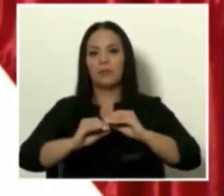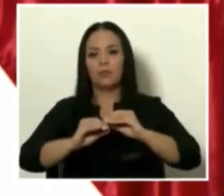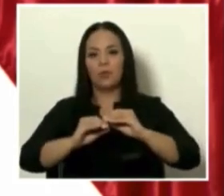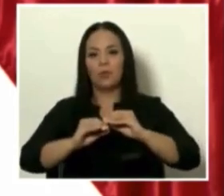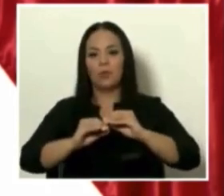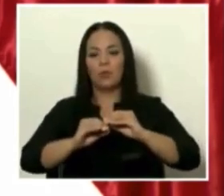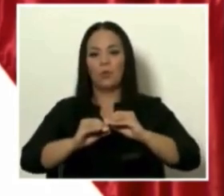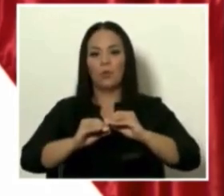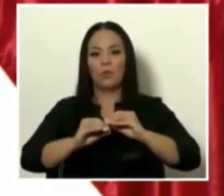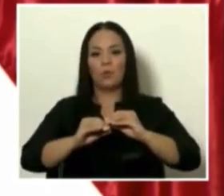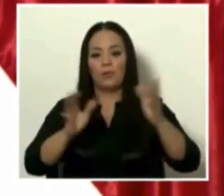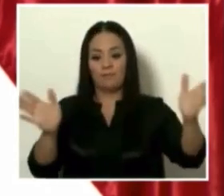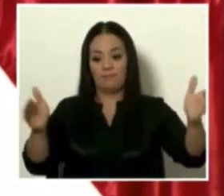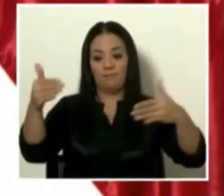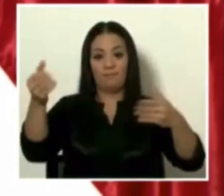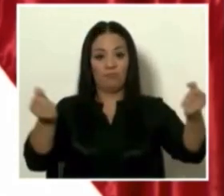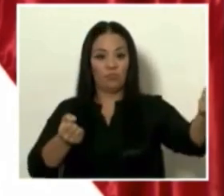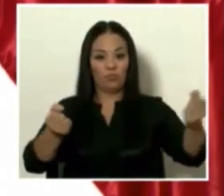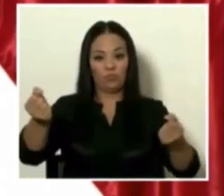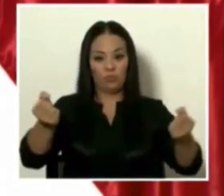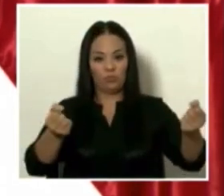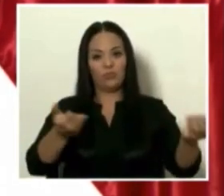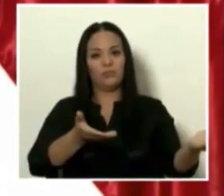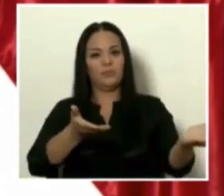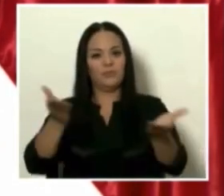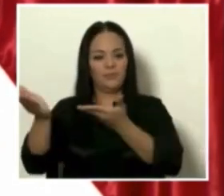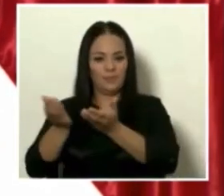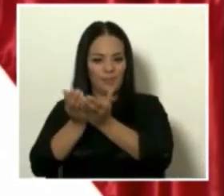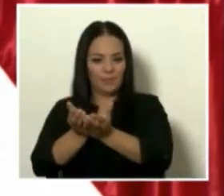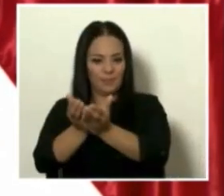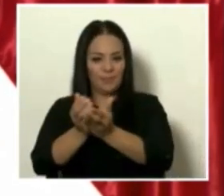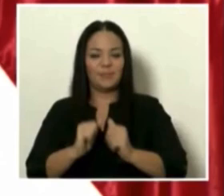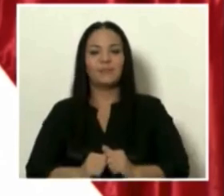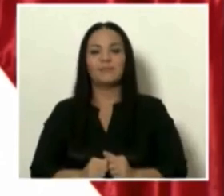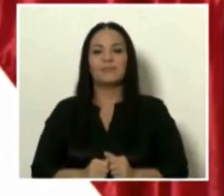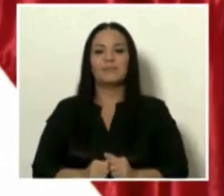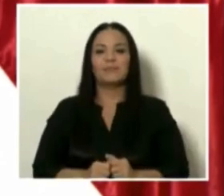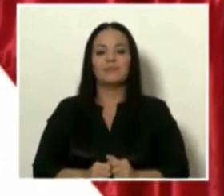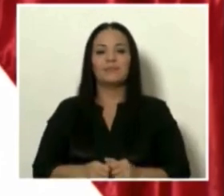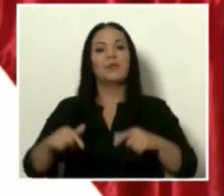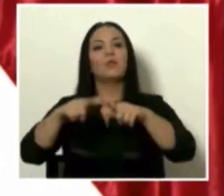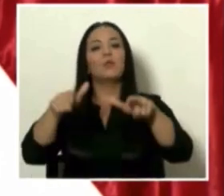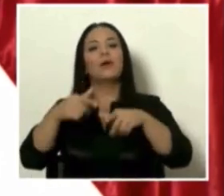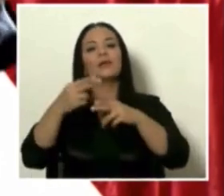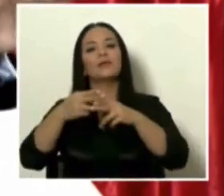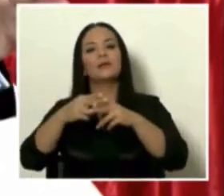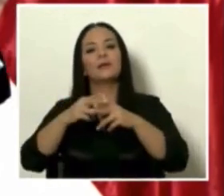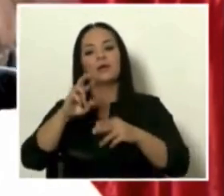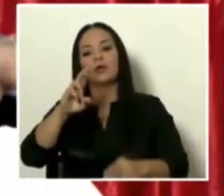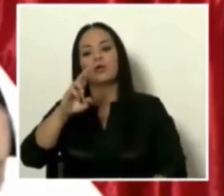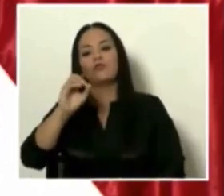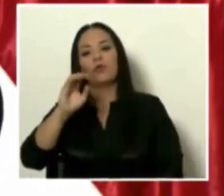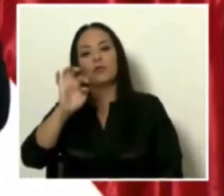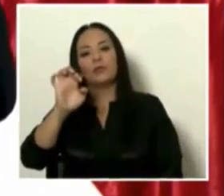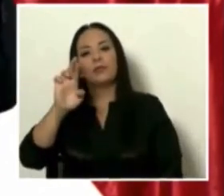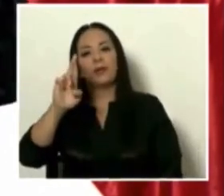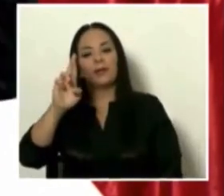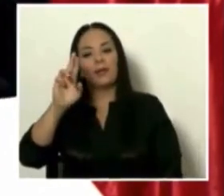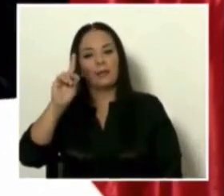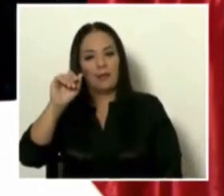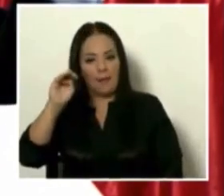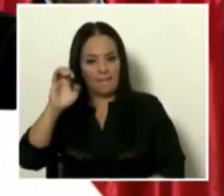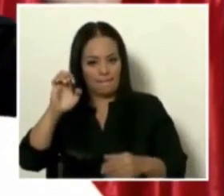salgan de Costa Rica vía marítima. ¿A dónde van? A Rotterdam, a Amberes,